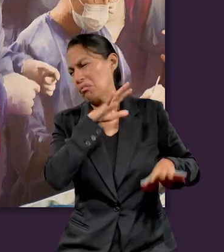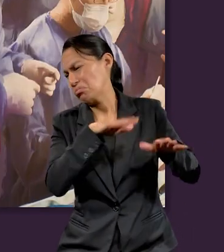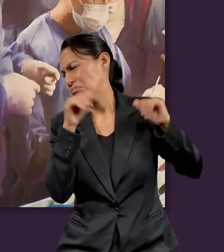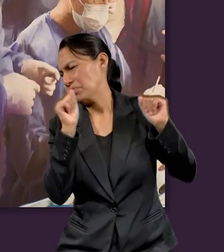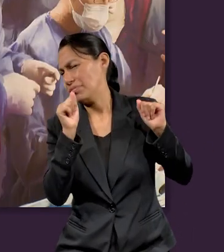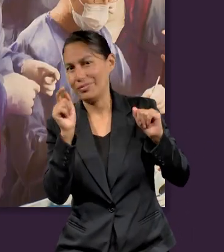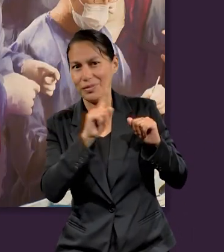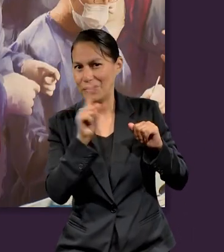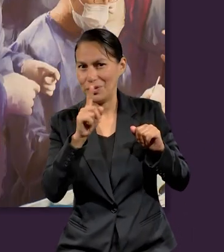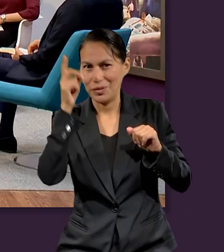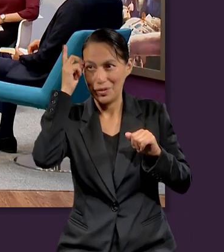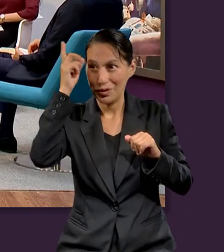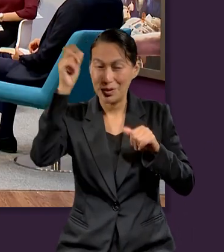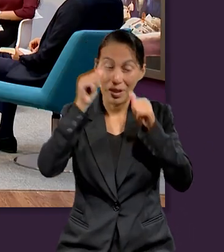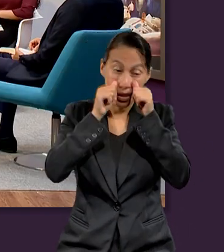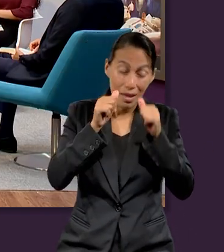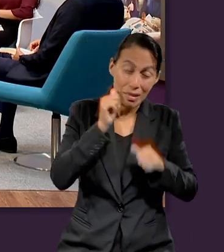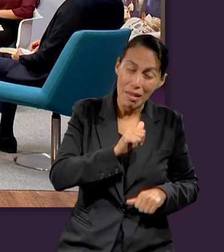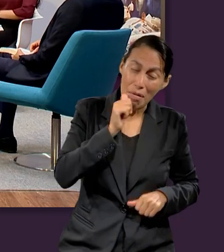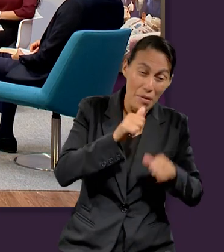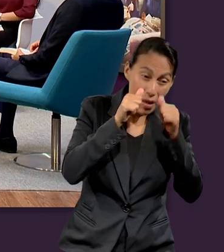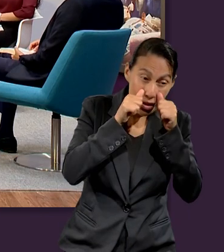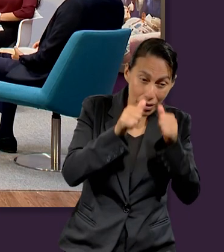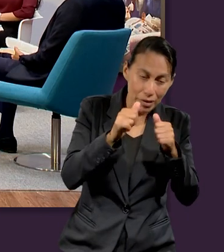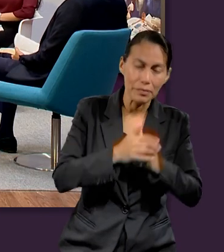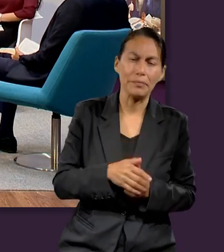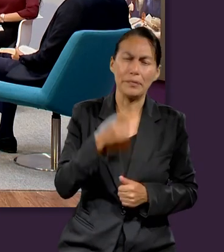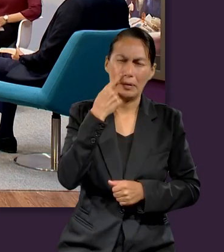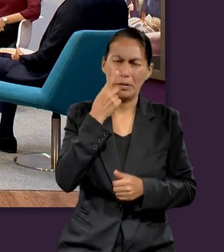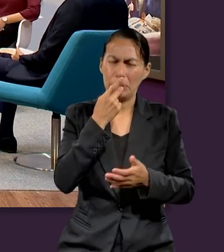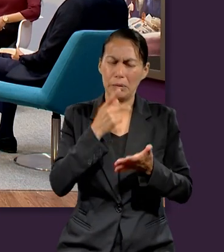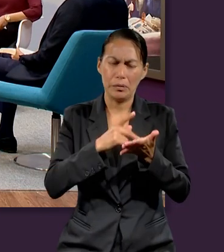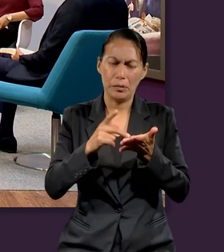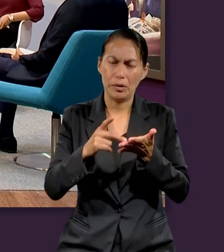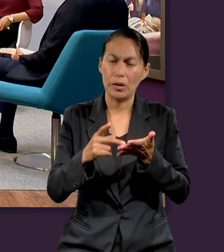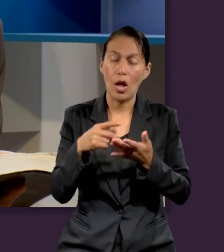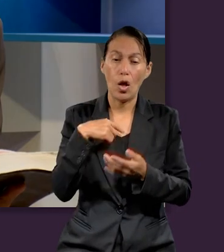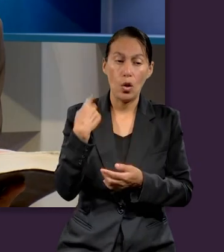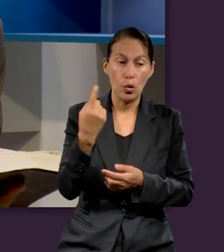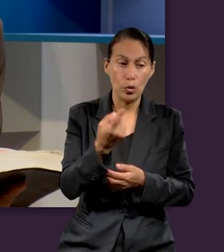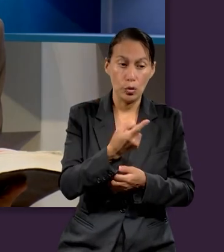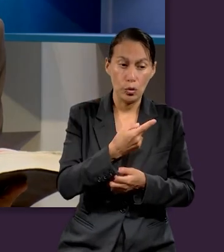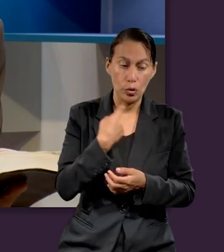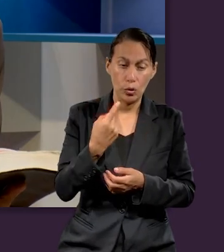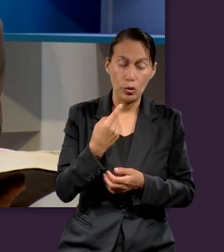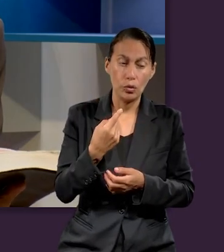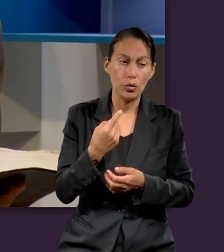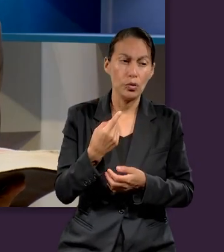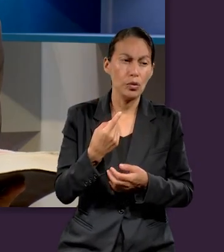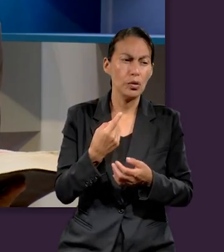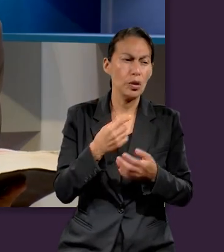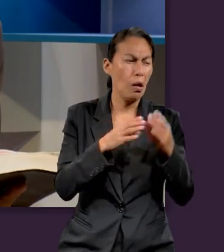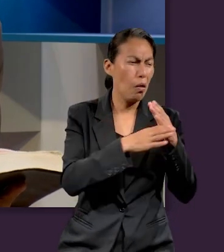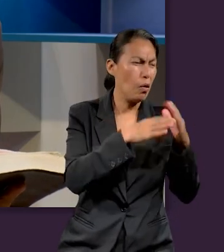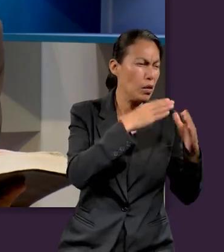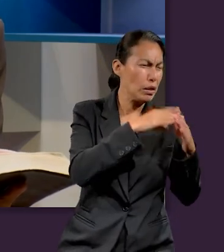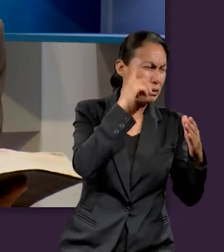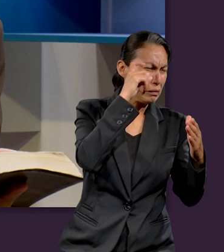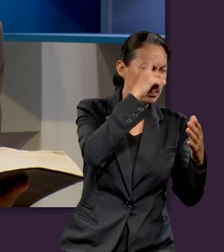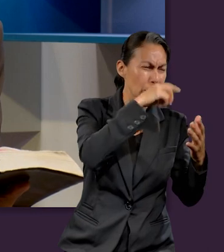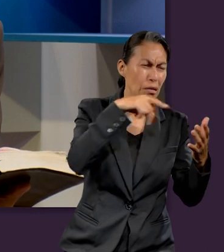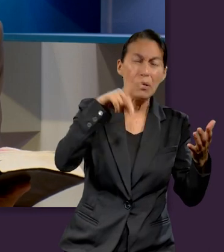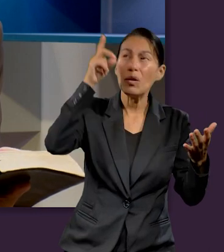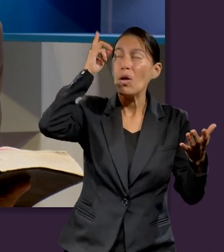atento de nosotros. Y dice Pablo, antes en todas estas cosas somos más que vencedores por medio de Aquel que nos amó.